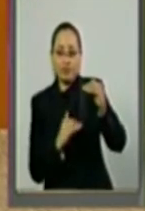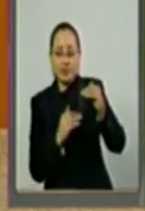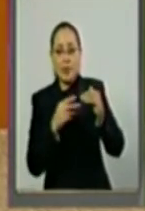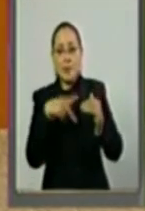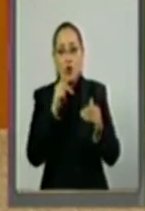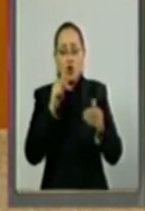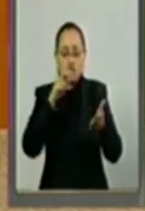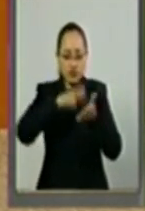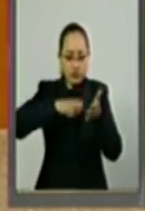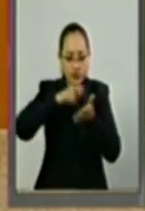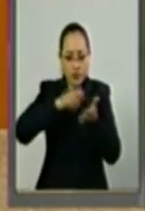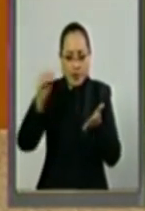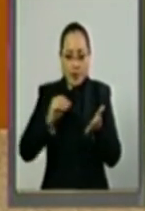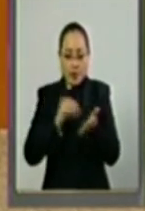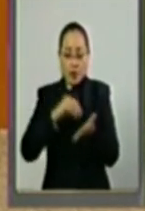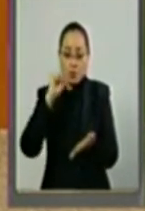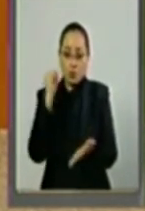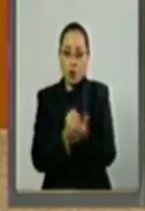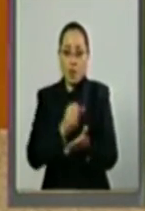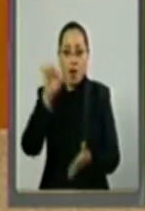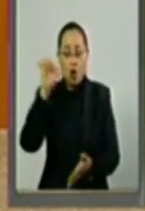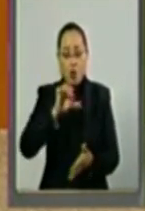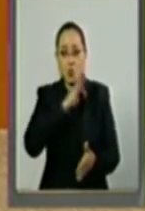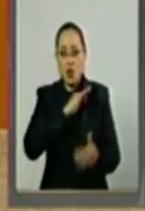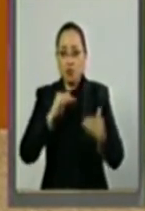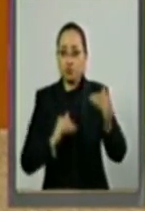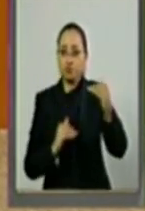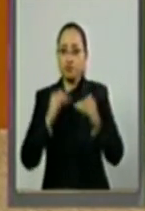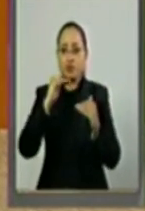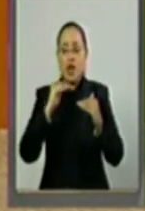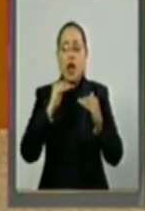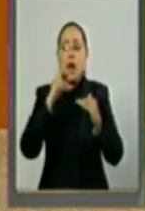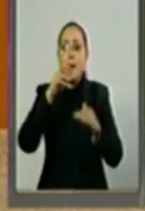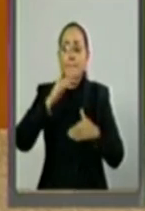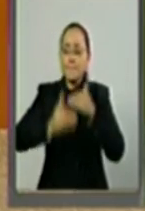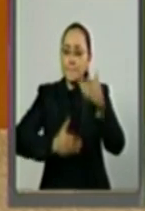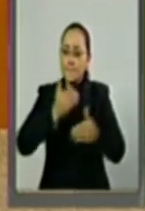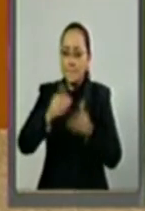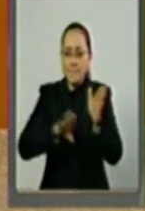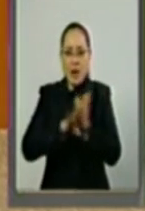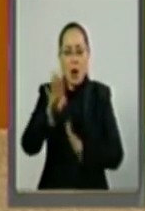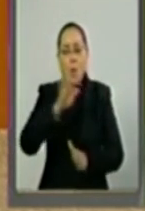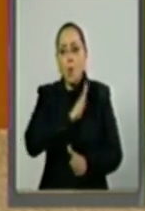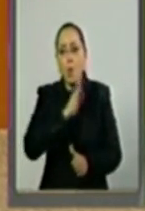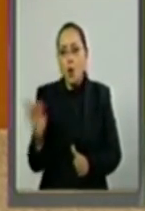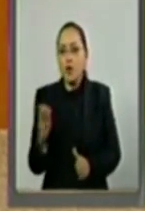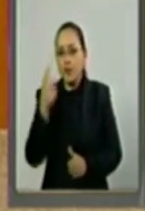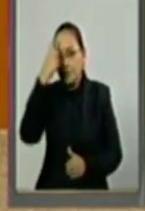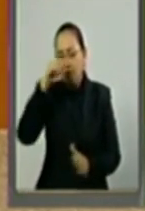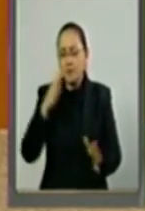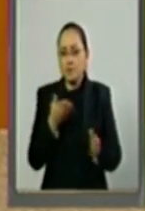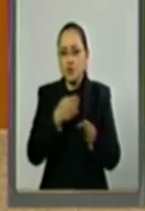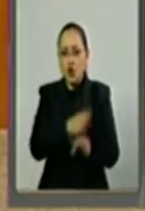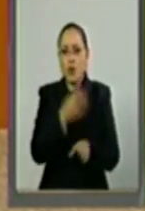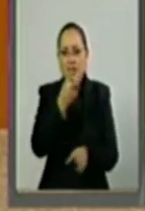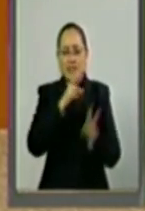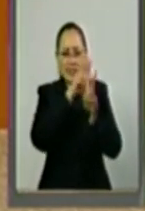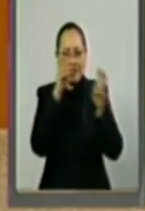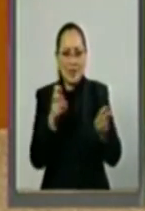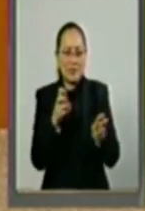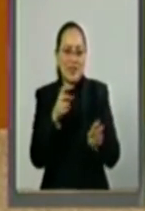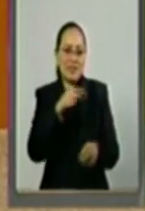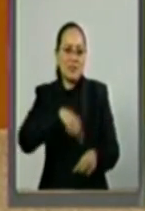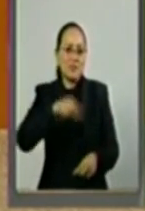que se pueda aprobar, vamos a lograr un mayor avance en relación a la soberanía alimentaria,